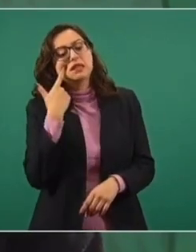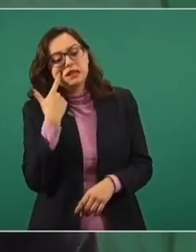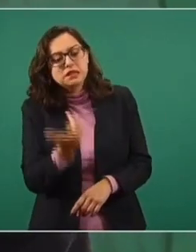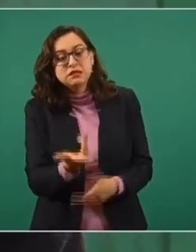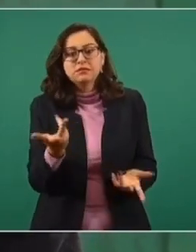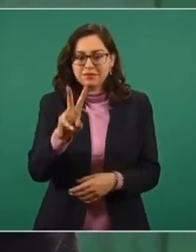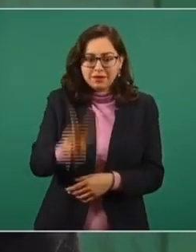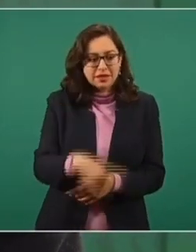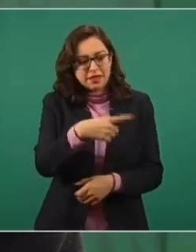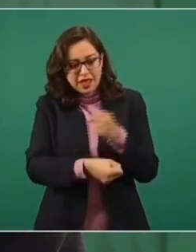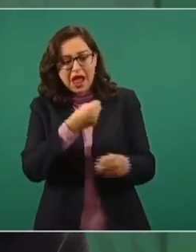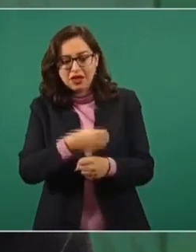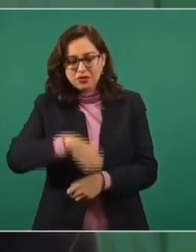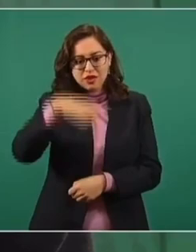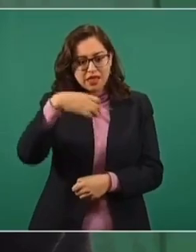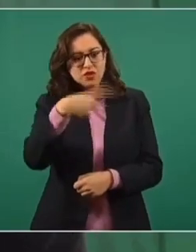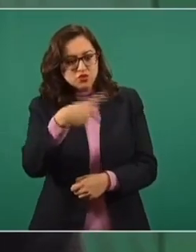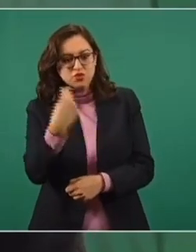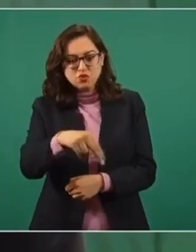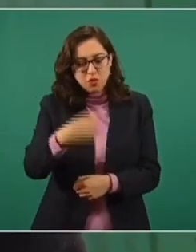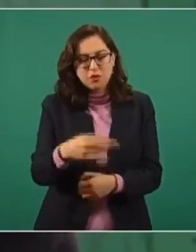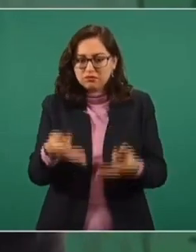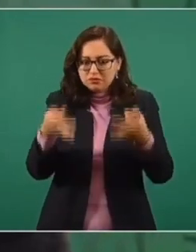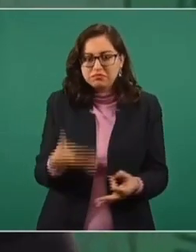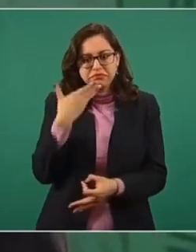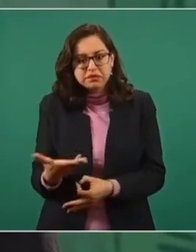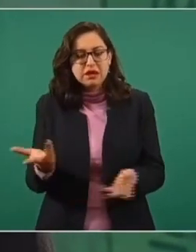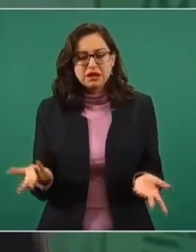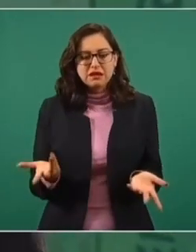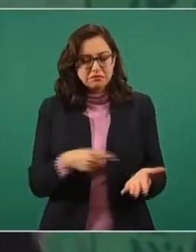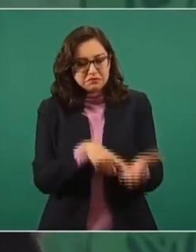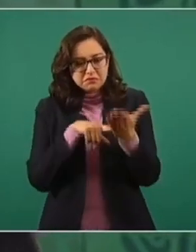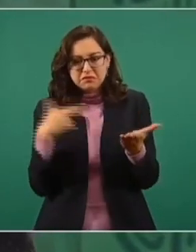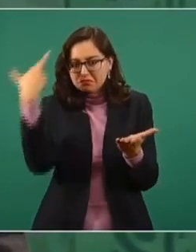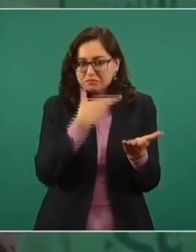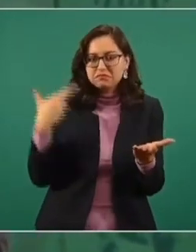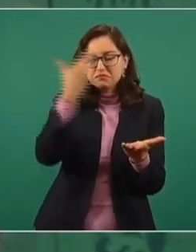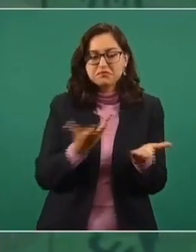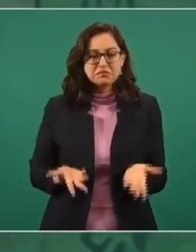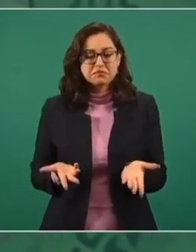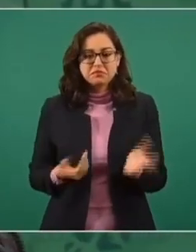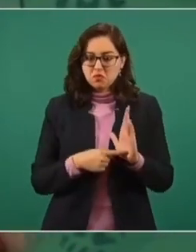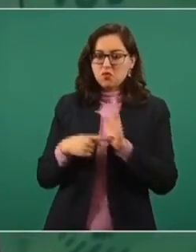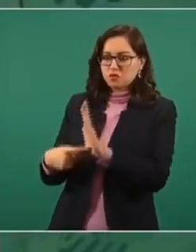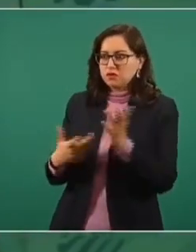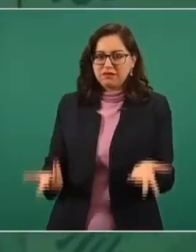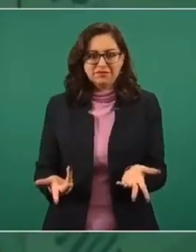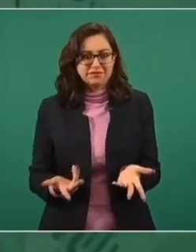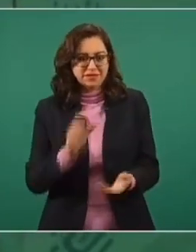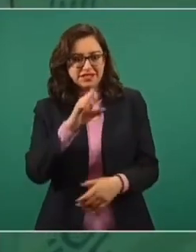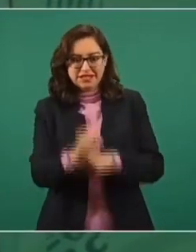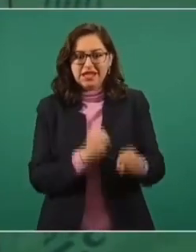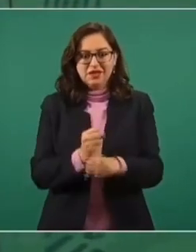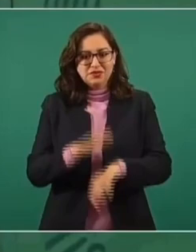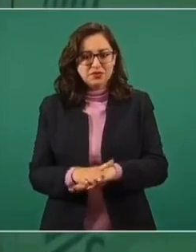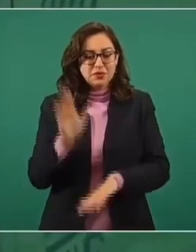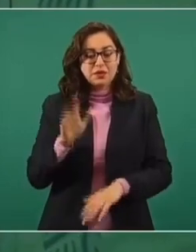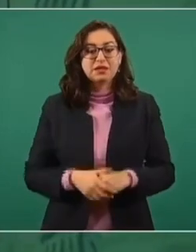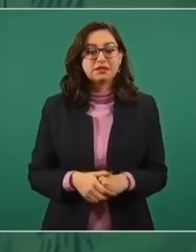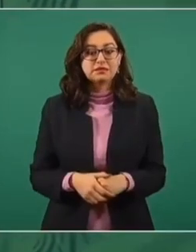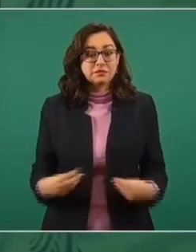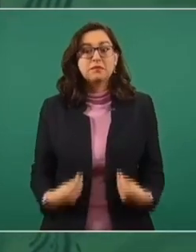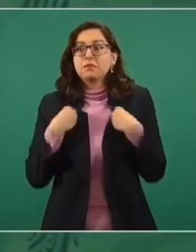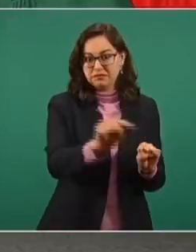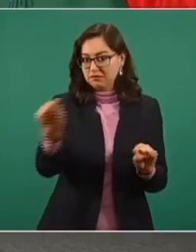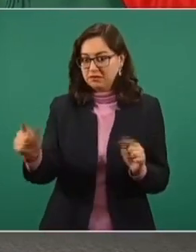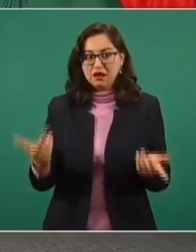que se identificaran los adultos mayores y que en efecto demostraran que tienen más de 60 años, que viven